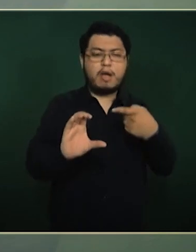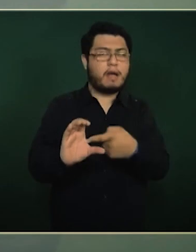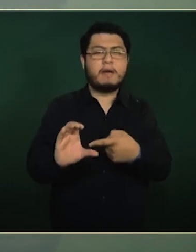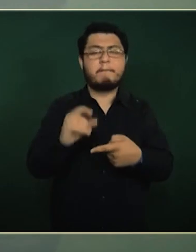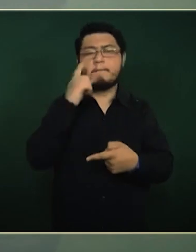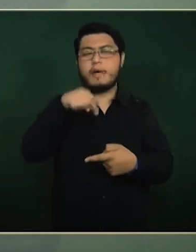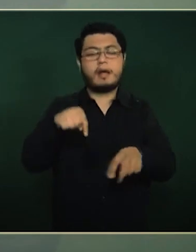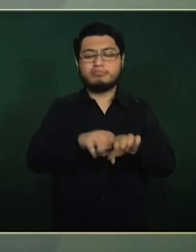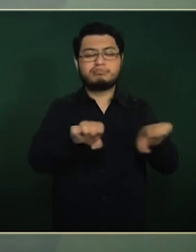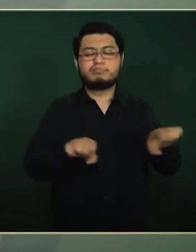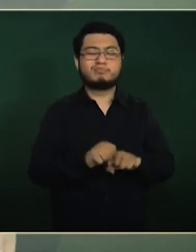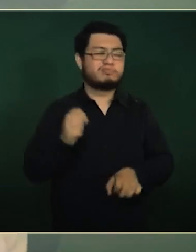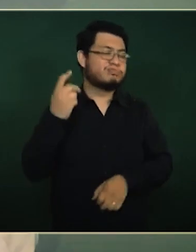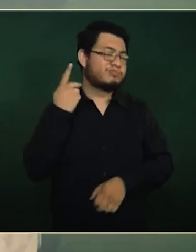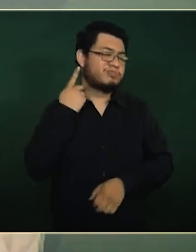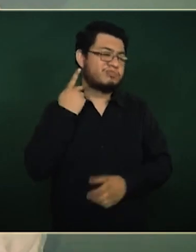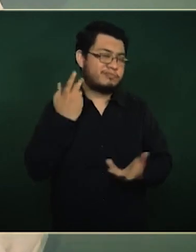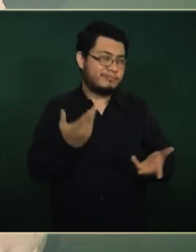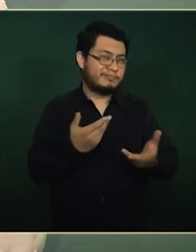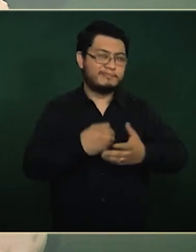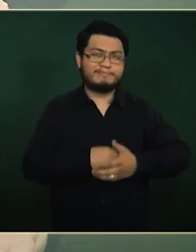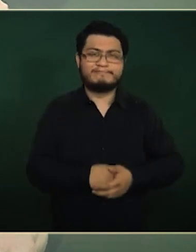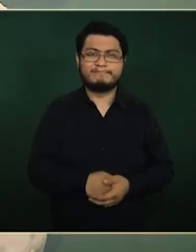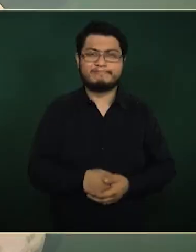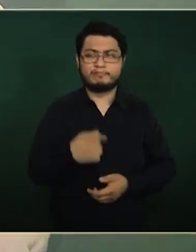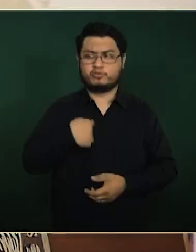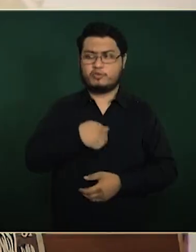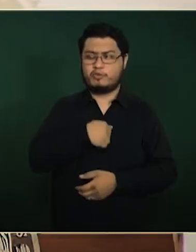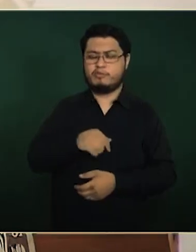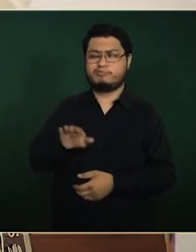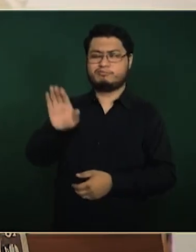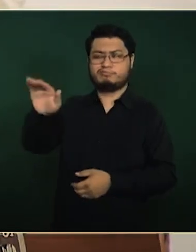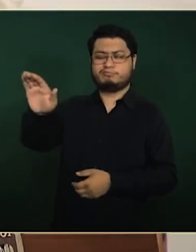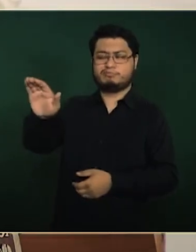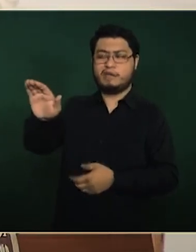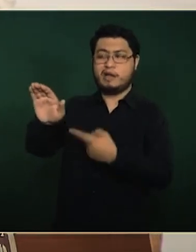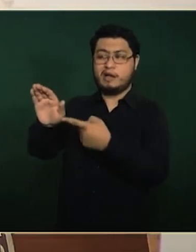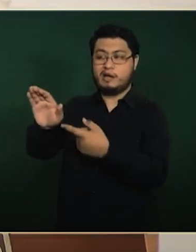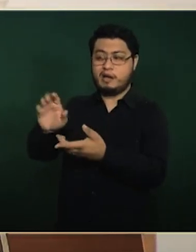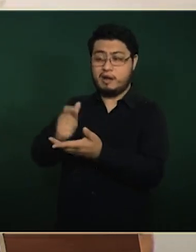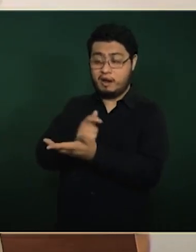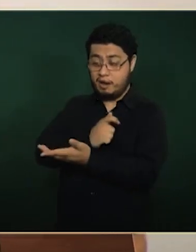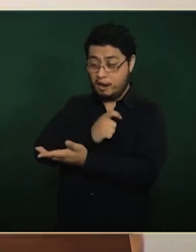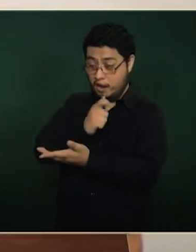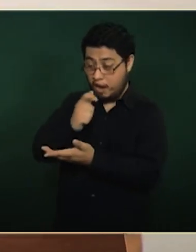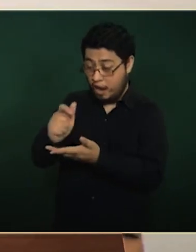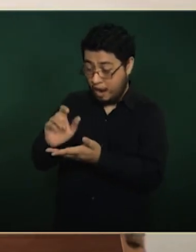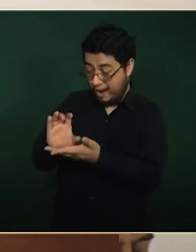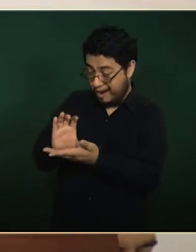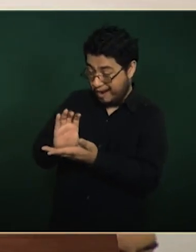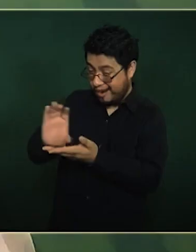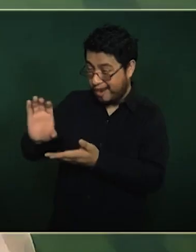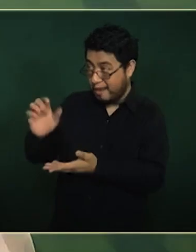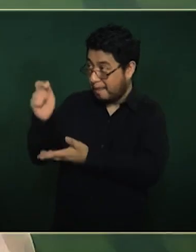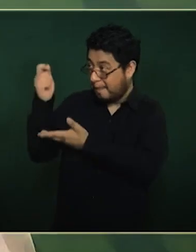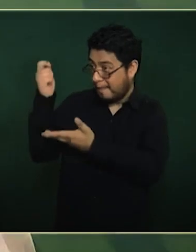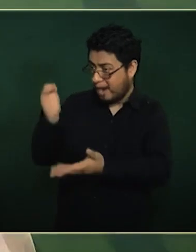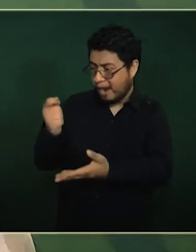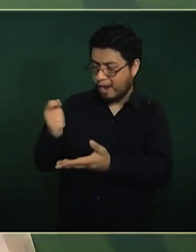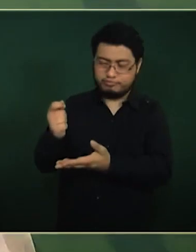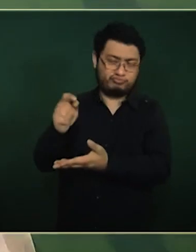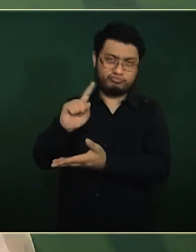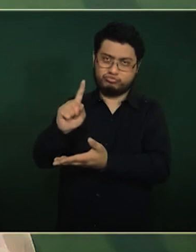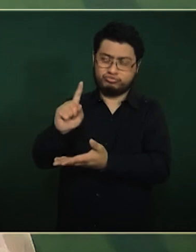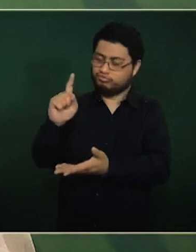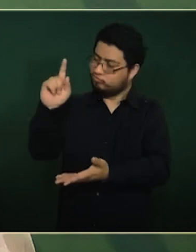Entonces lo que estamos planteando es reducir el costo de las